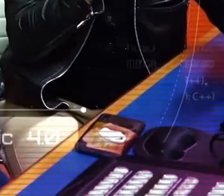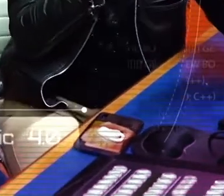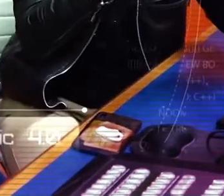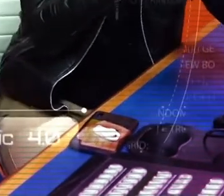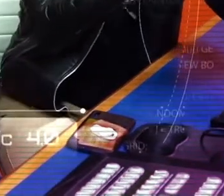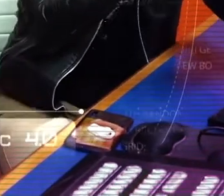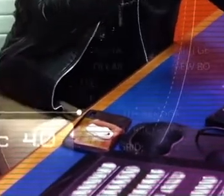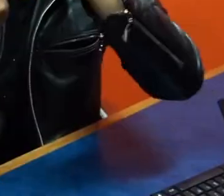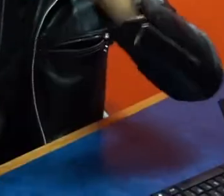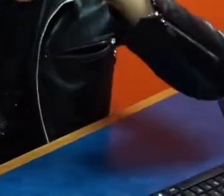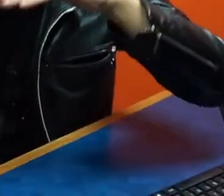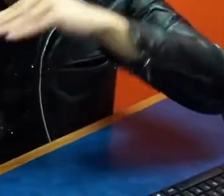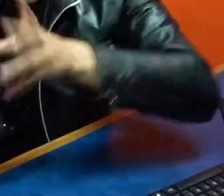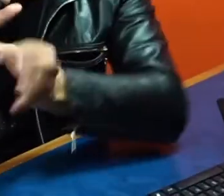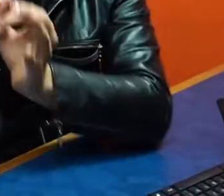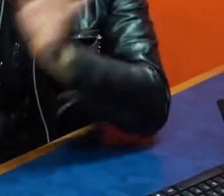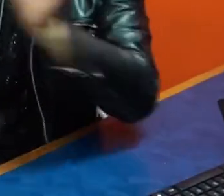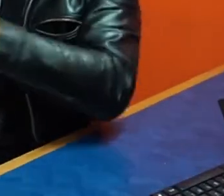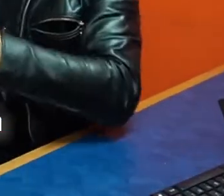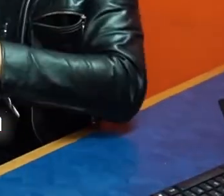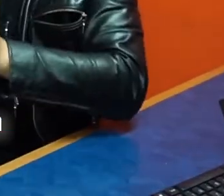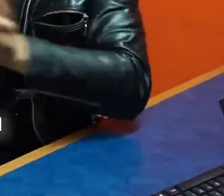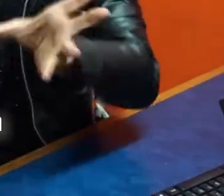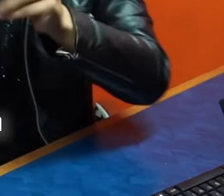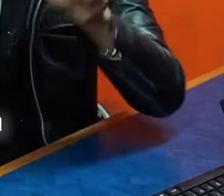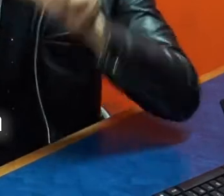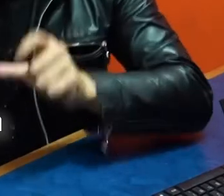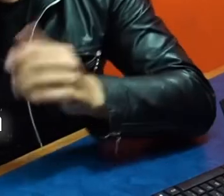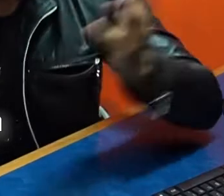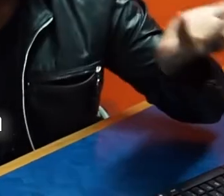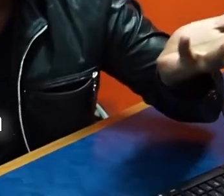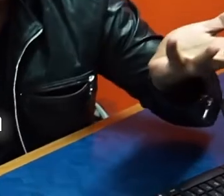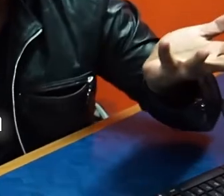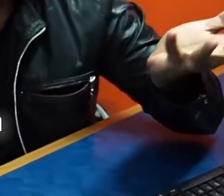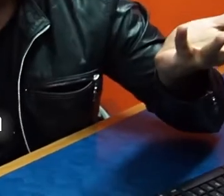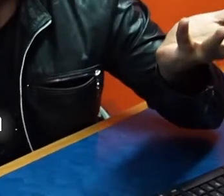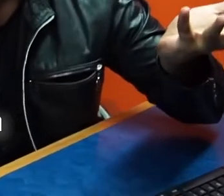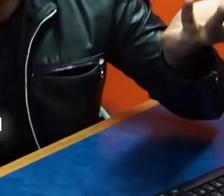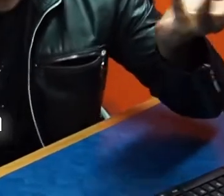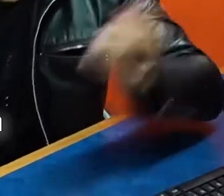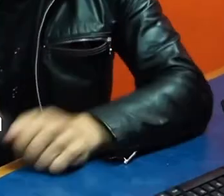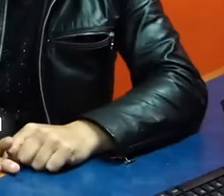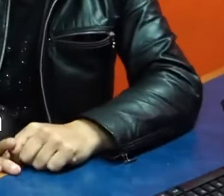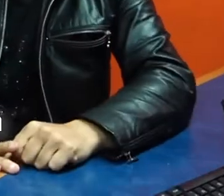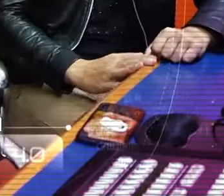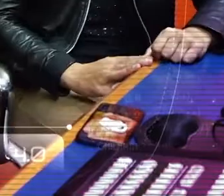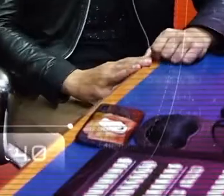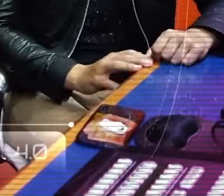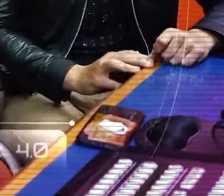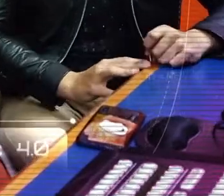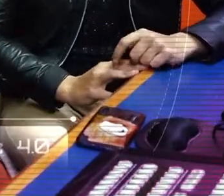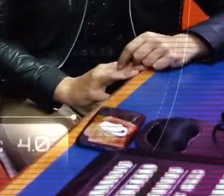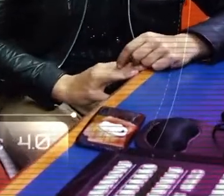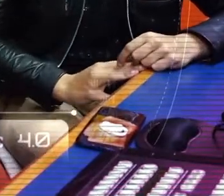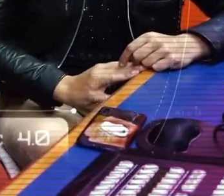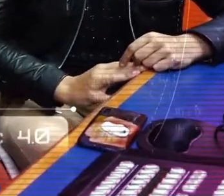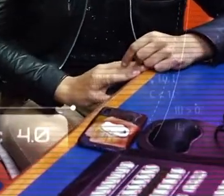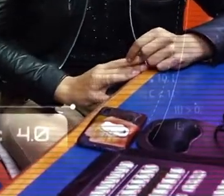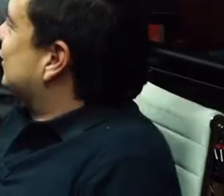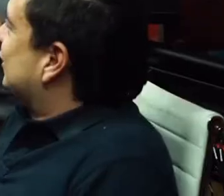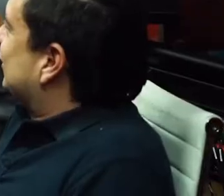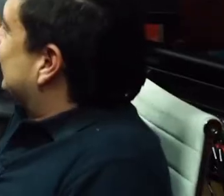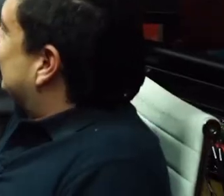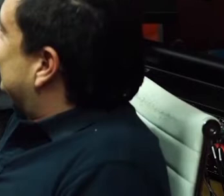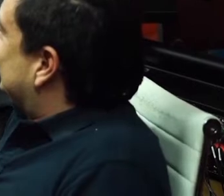aportar que es importante que tengamos en cuenta la herramienta de la inclusión y la participación de personas sordas en estos espacios.